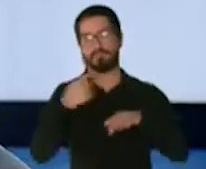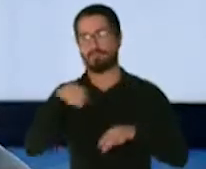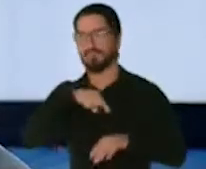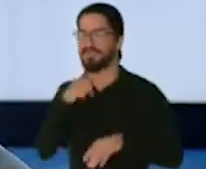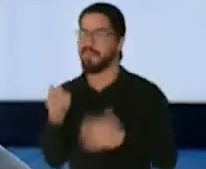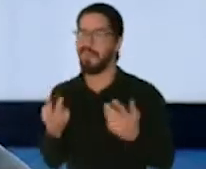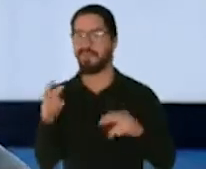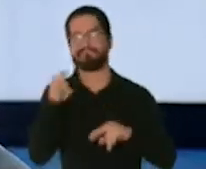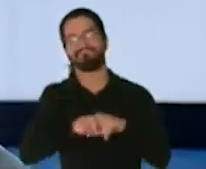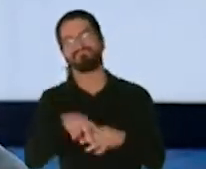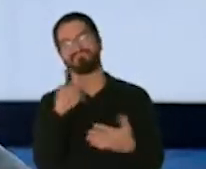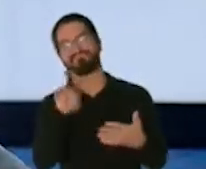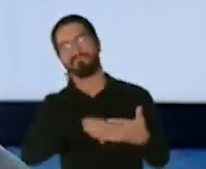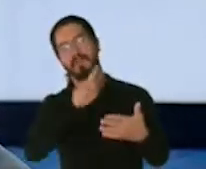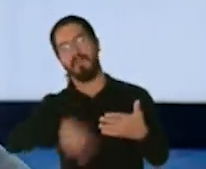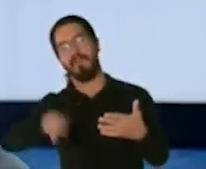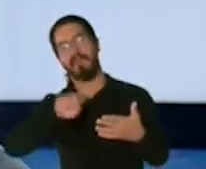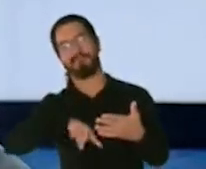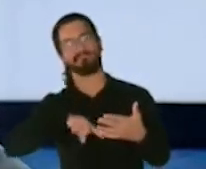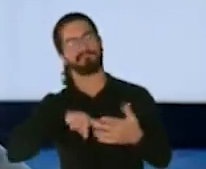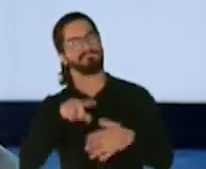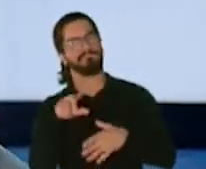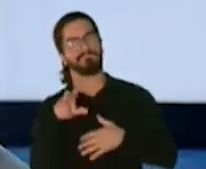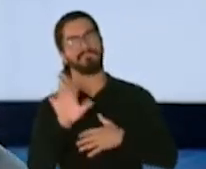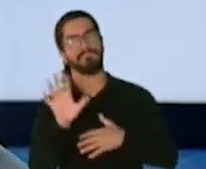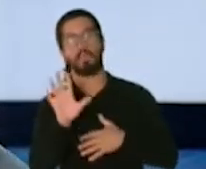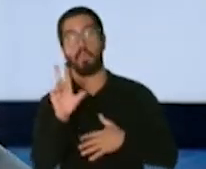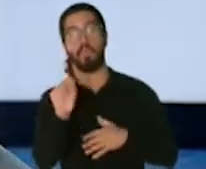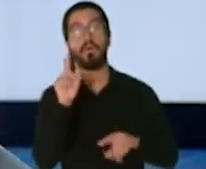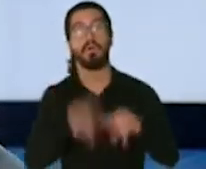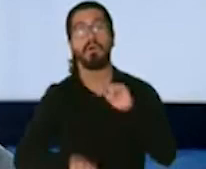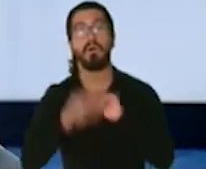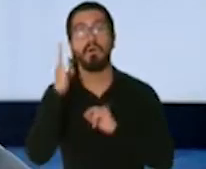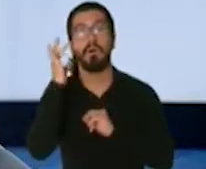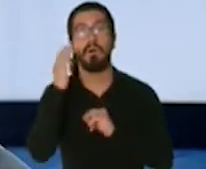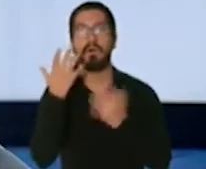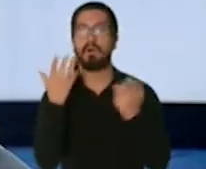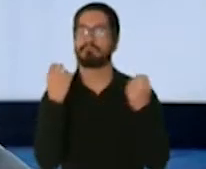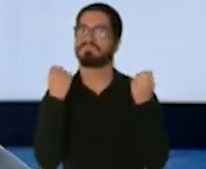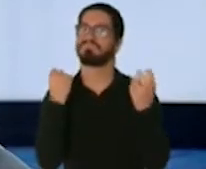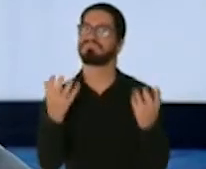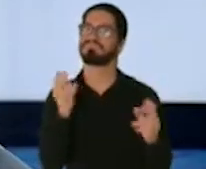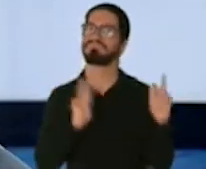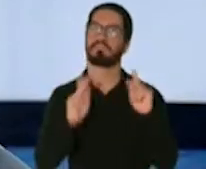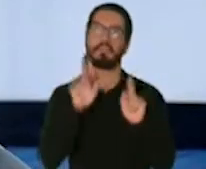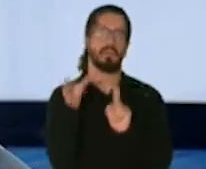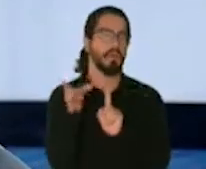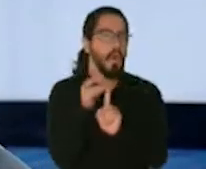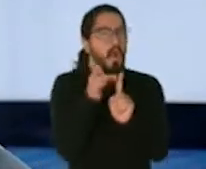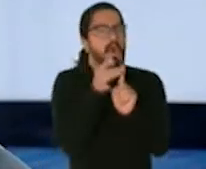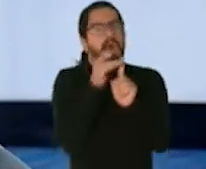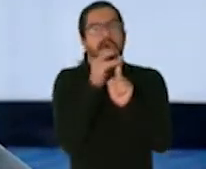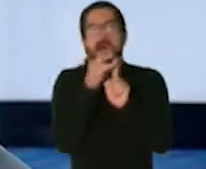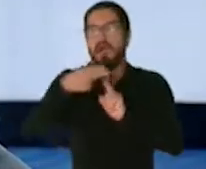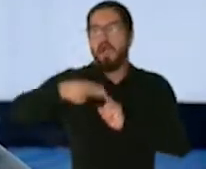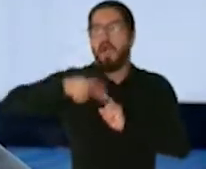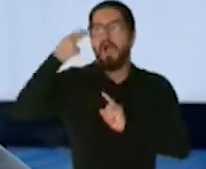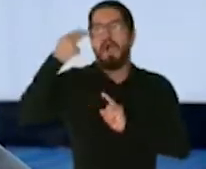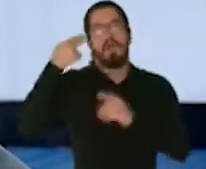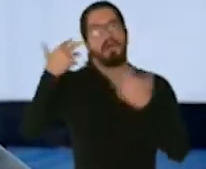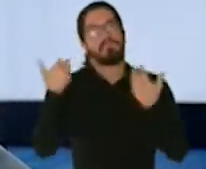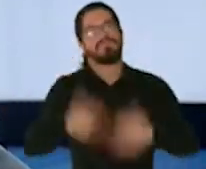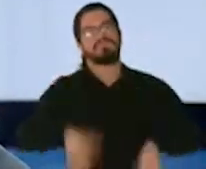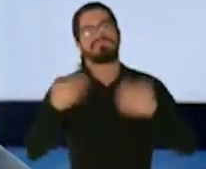el nivel de contagio que tenemos ahora es el más alto que hemos tenido. Y lo que se está haciendo es, por todos los